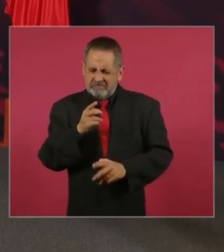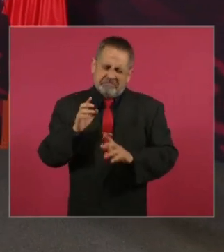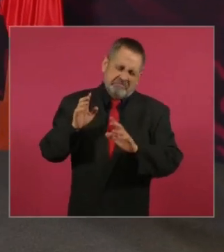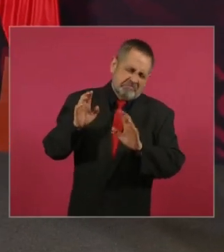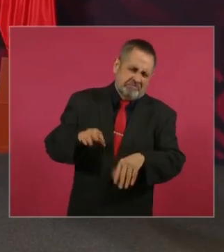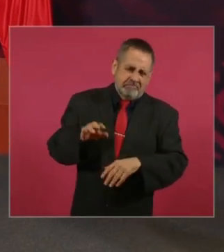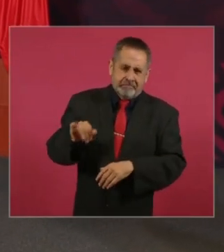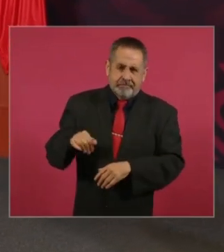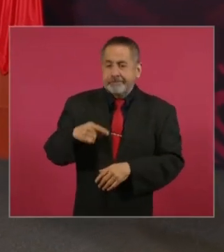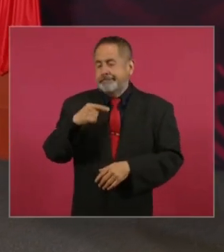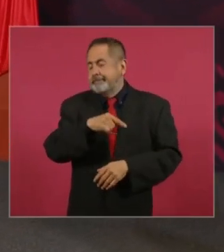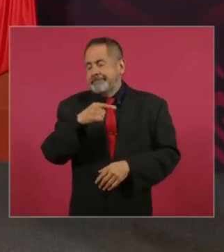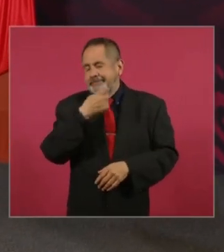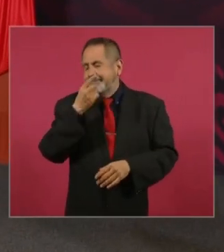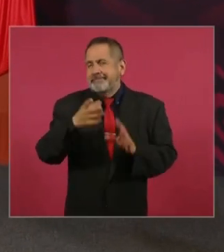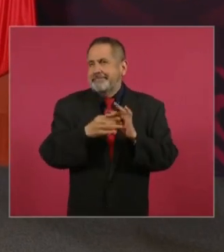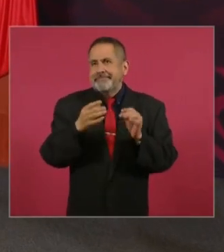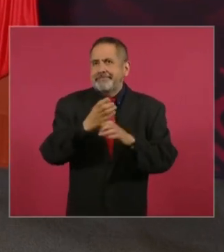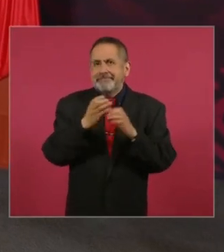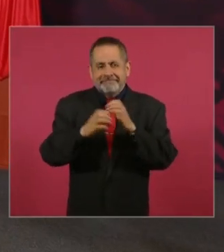porque tienen ahora dos cosas.